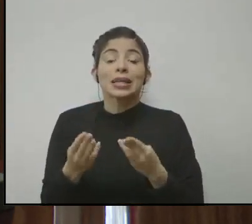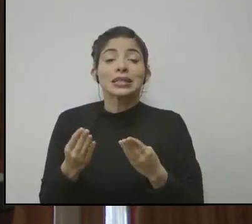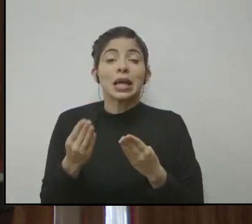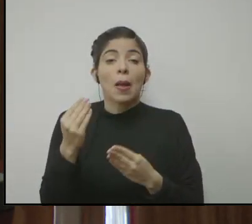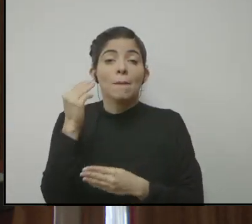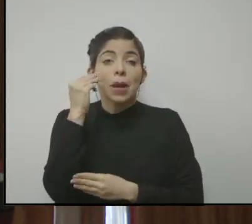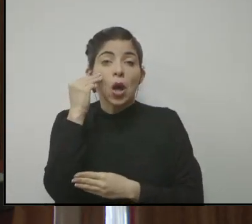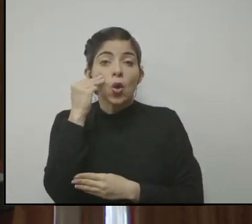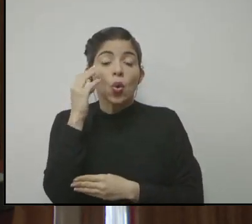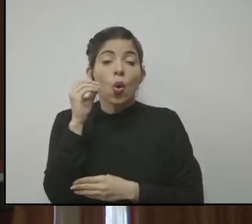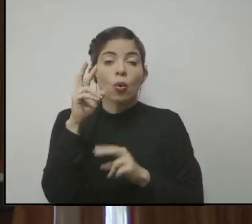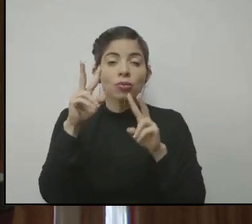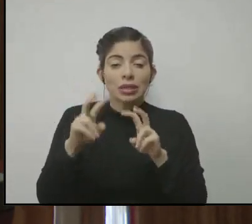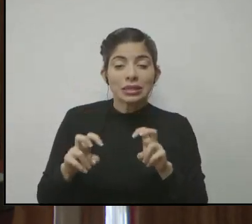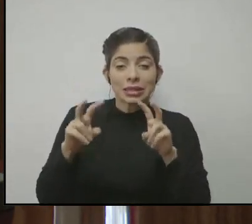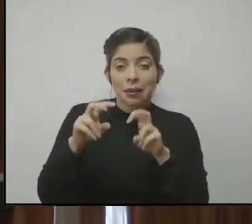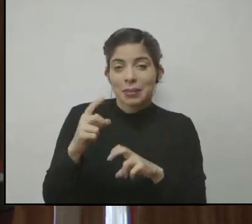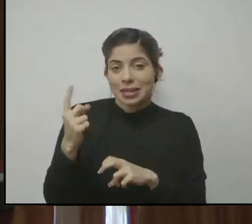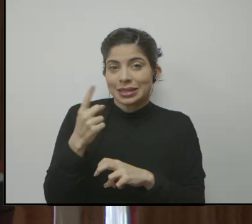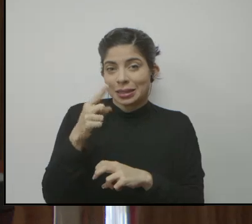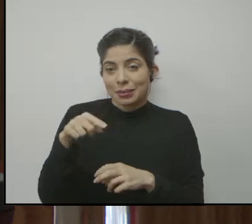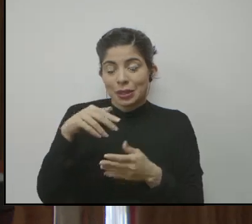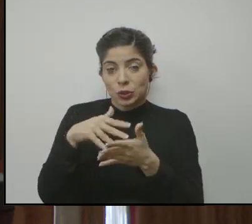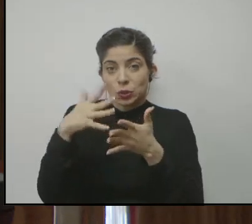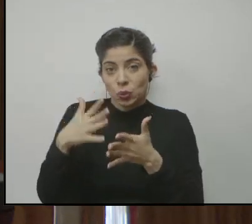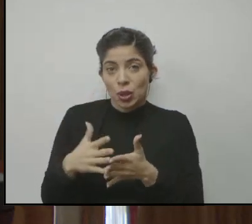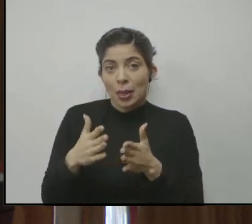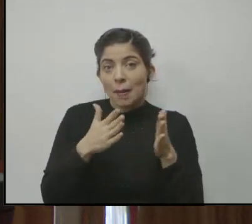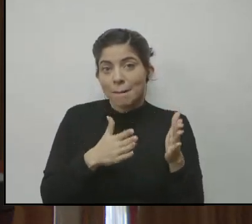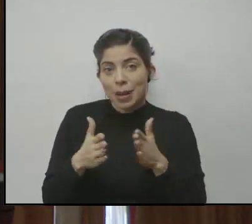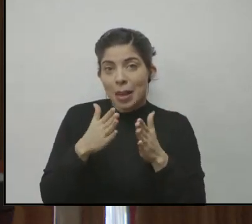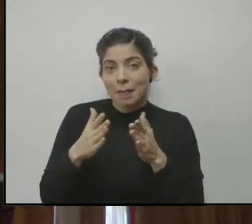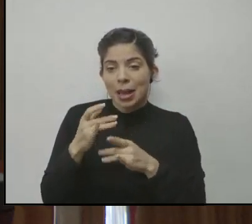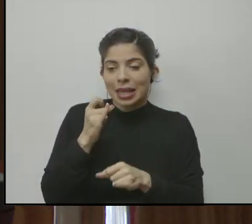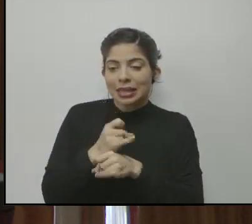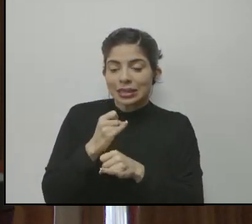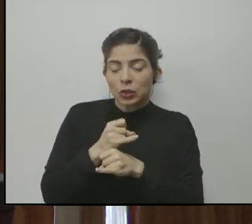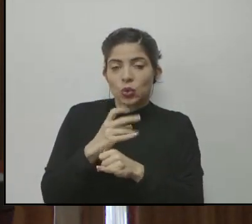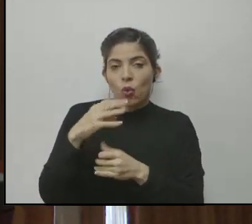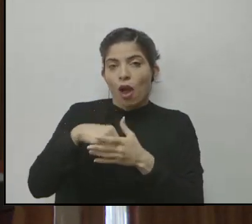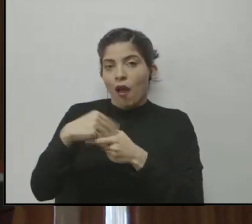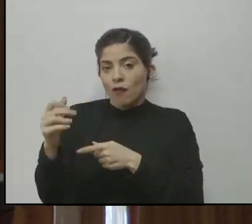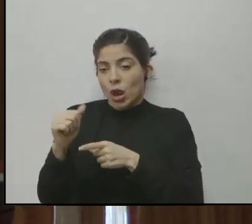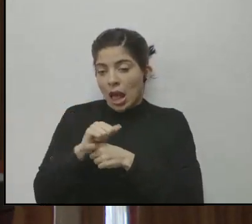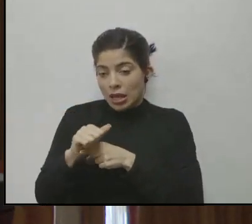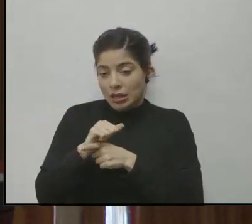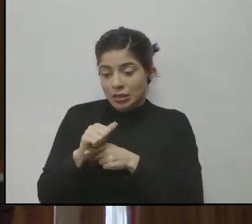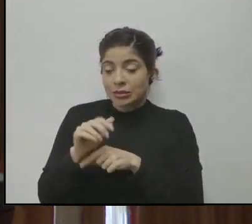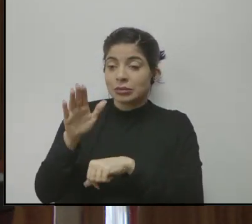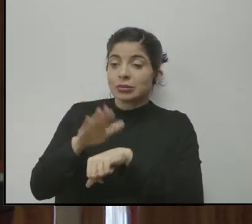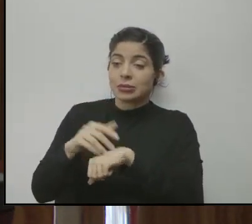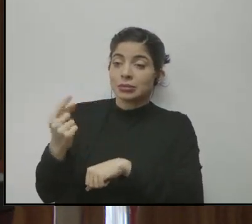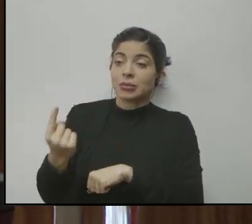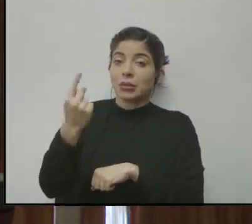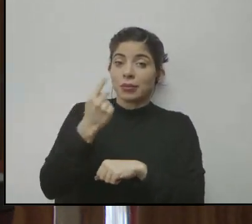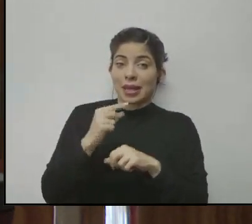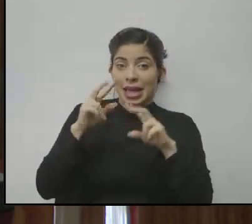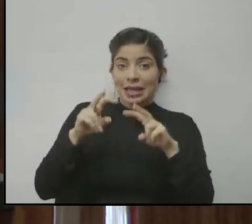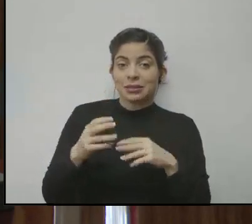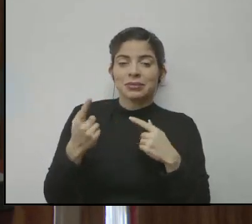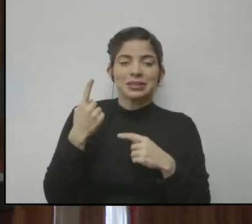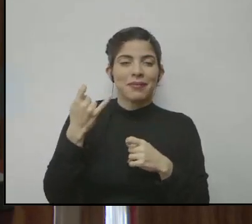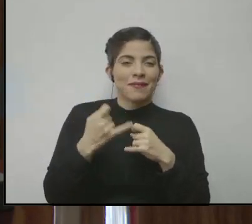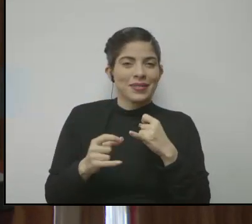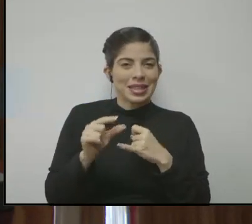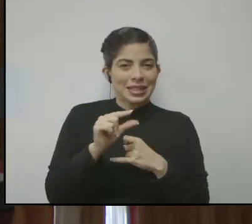madurez o las pruebas que hacemos a la población que se prepara en institutos o se prepara afuera y los llamamos a hacer pruebas que generalmente son los fines de